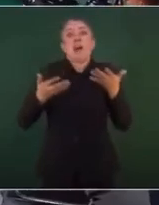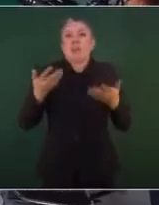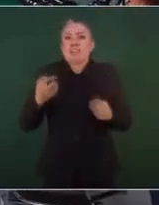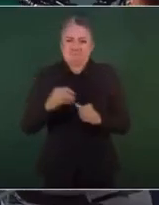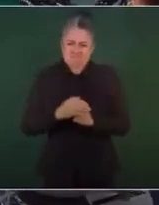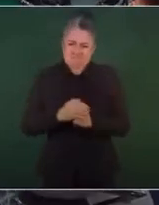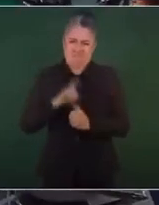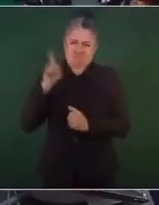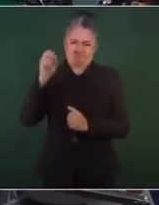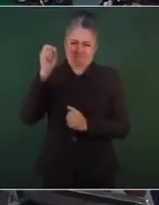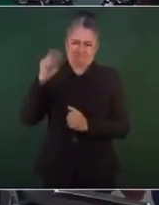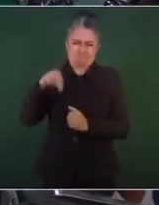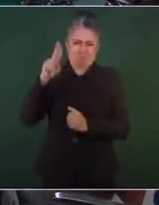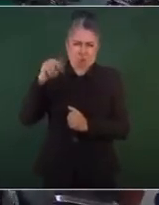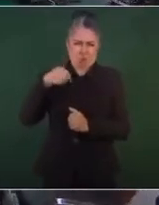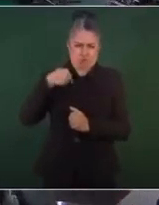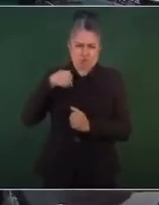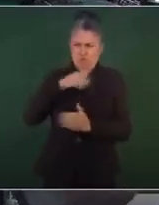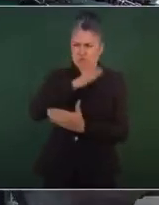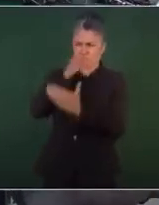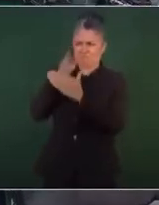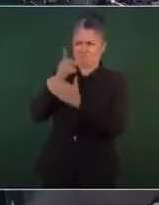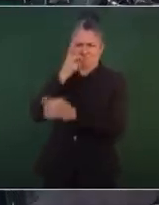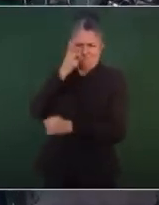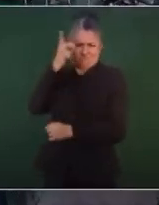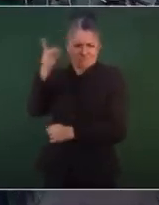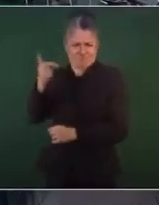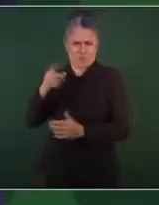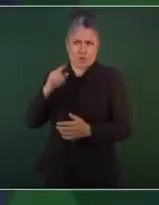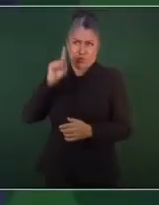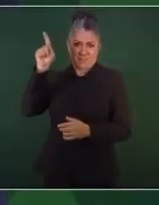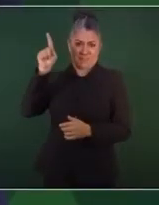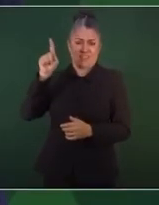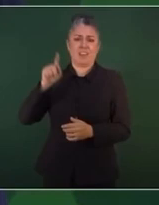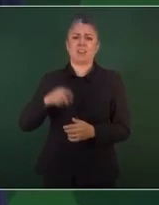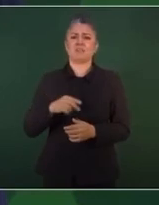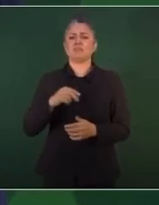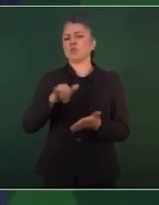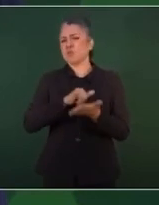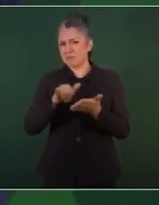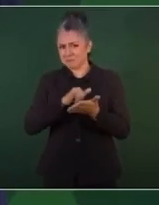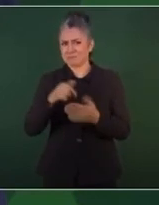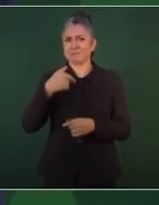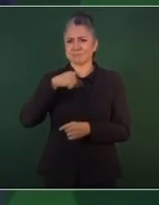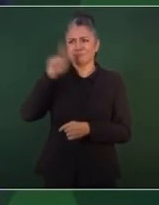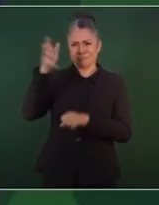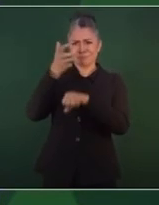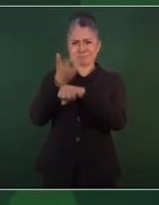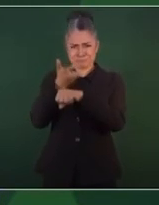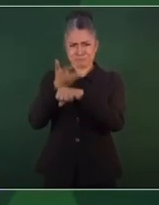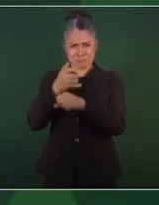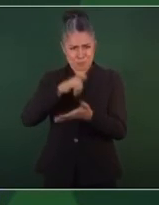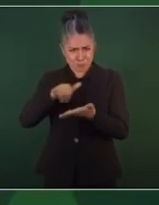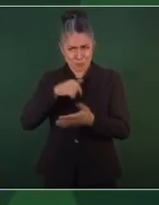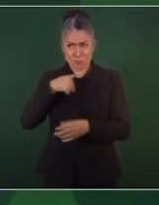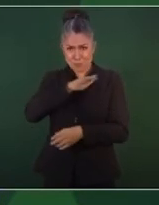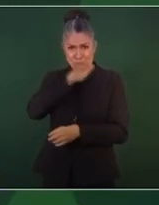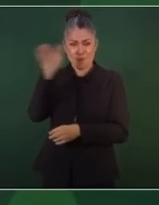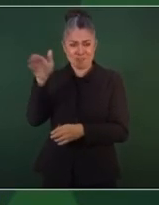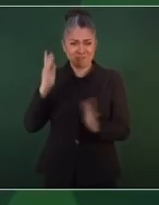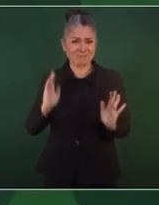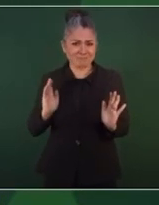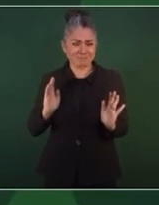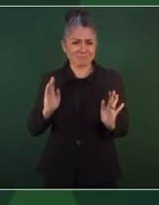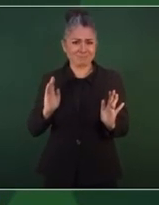Se los fui a decir cuando estuve en Nueva York de que sólo